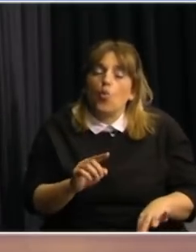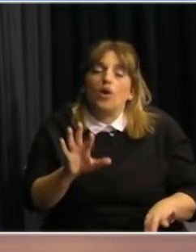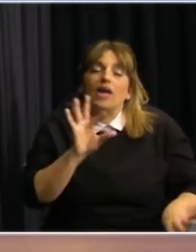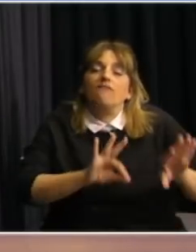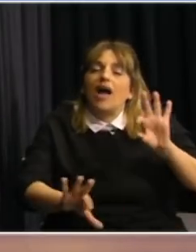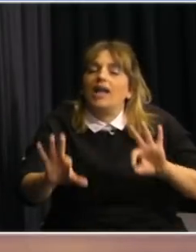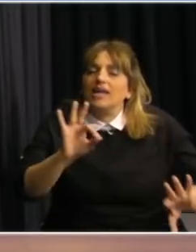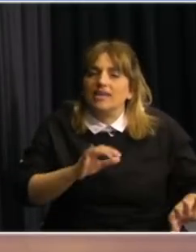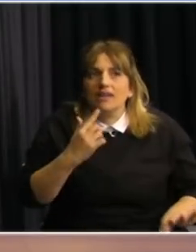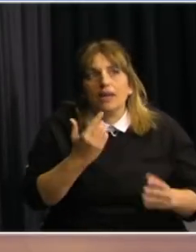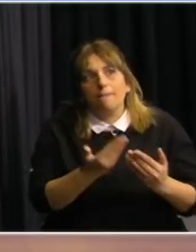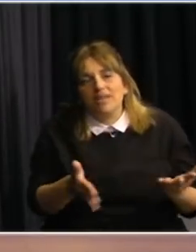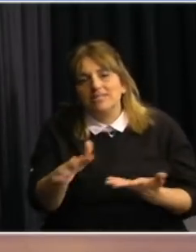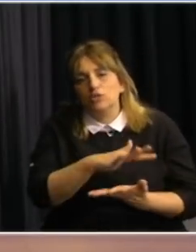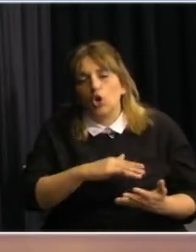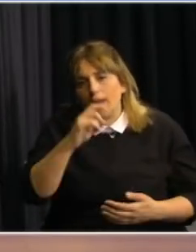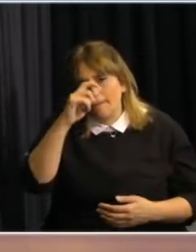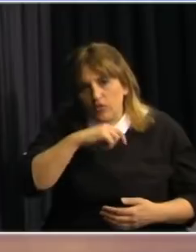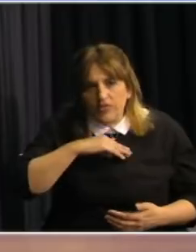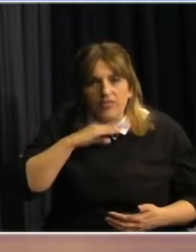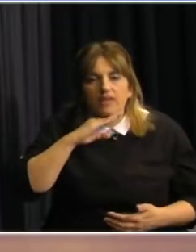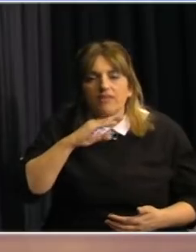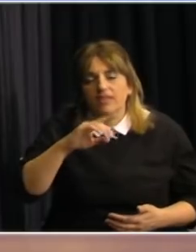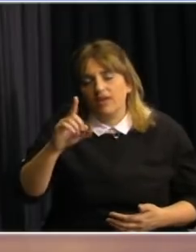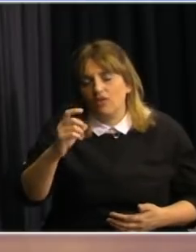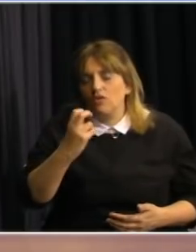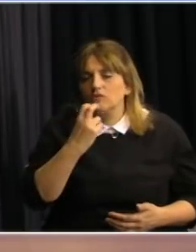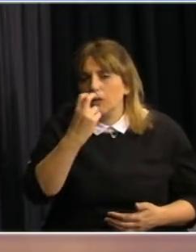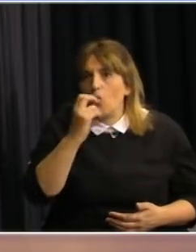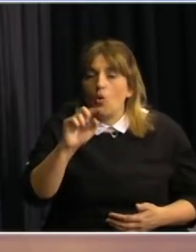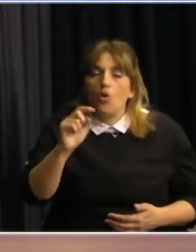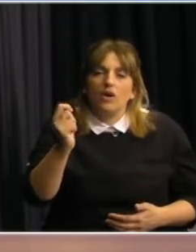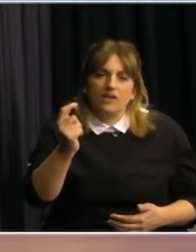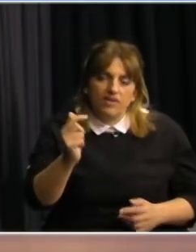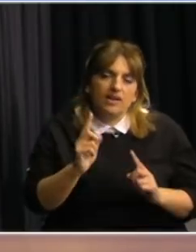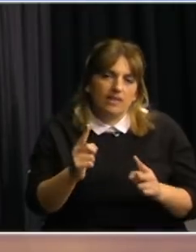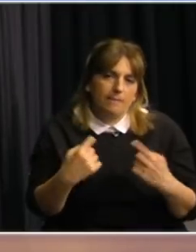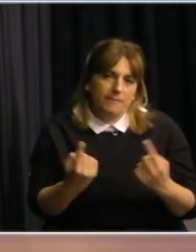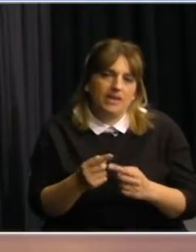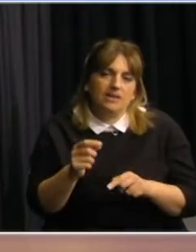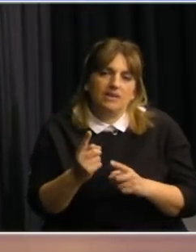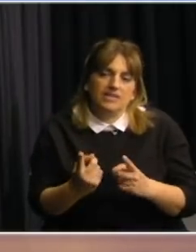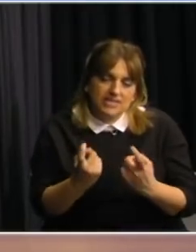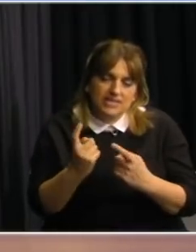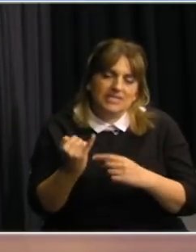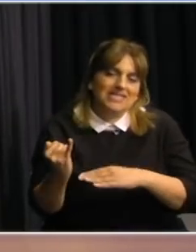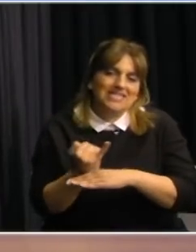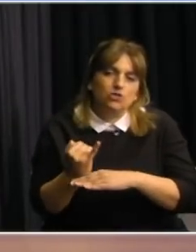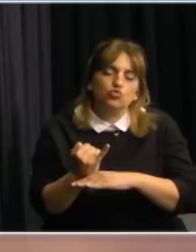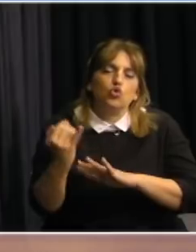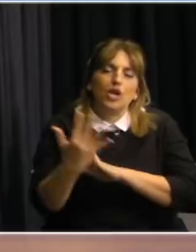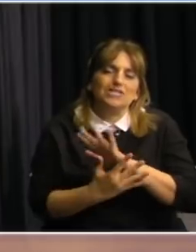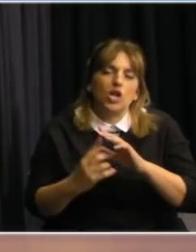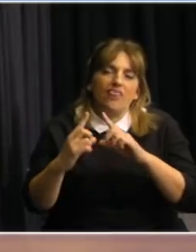seguramente comienza en la zona metropolitana y quizás también en Rivera donde ahí se necesita también la participación del Instituto Nacional de Estadística